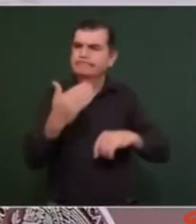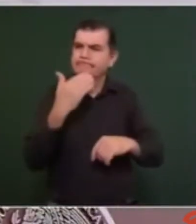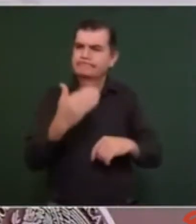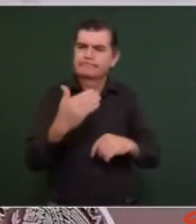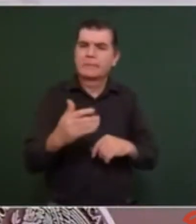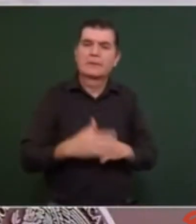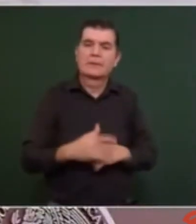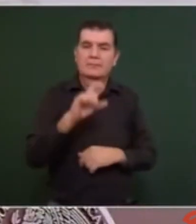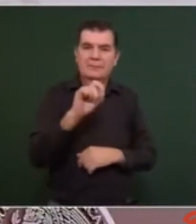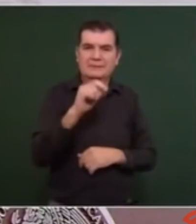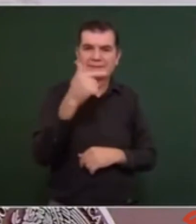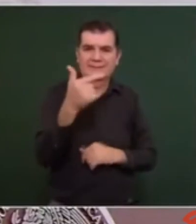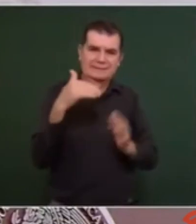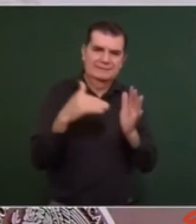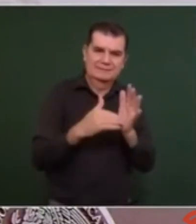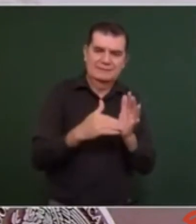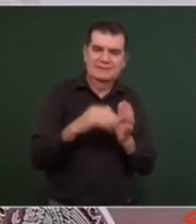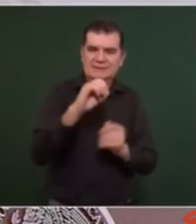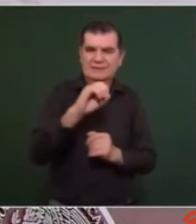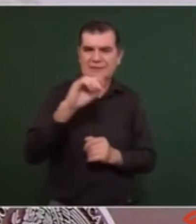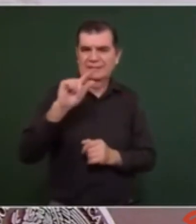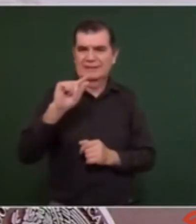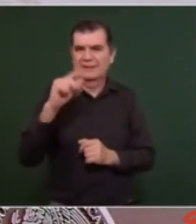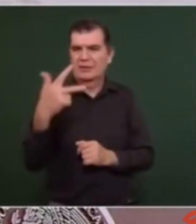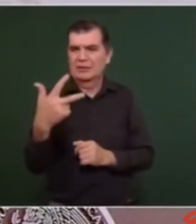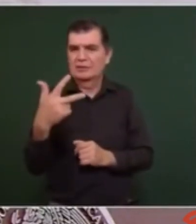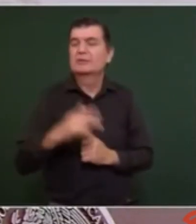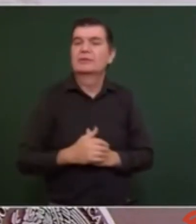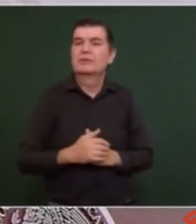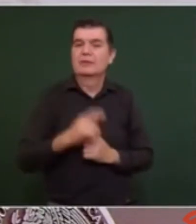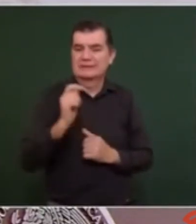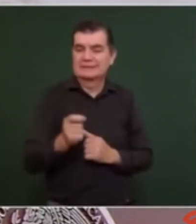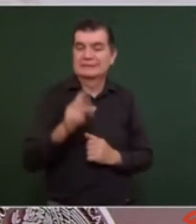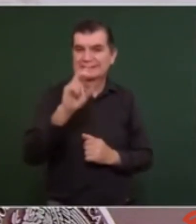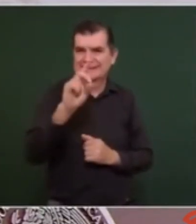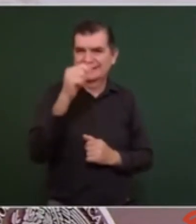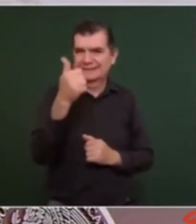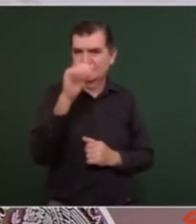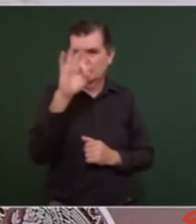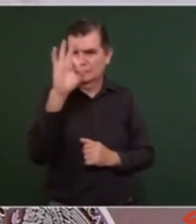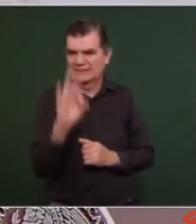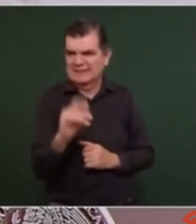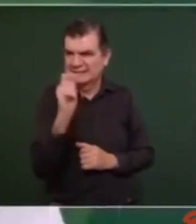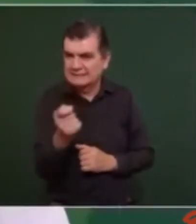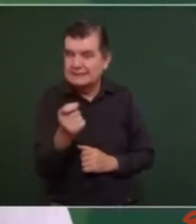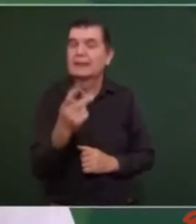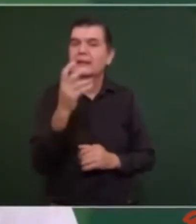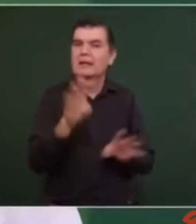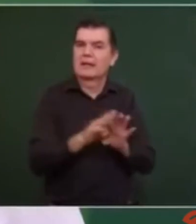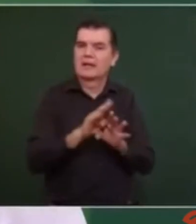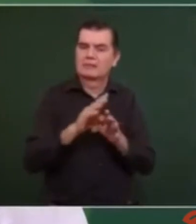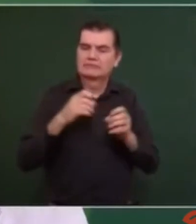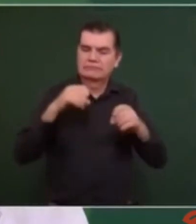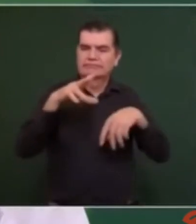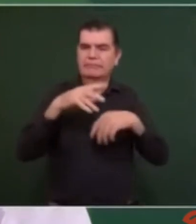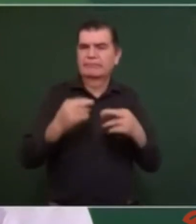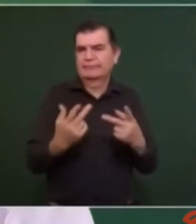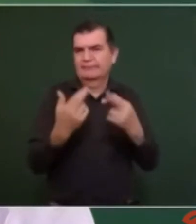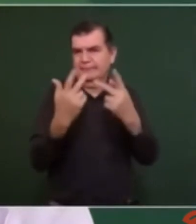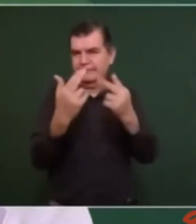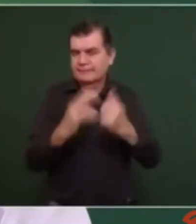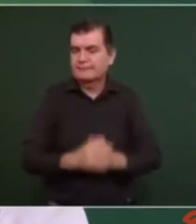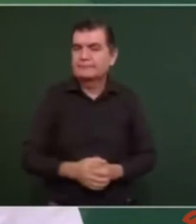y 27.078, o sea, el 36%, se encuentran dañadas.